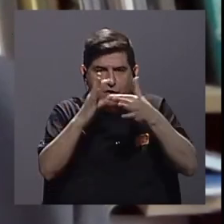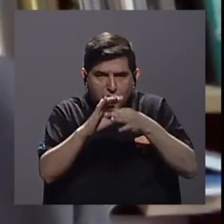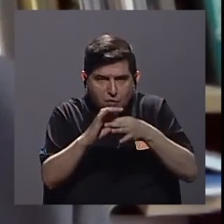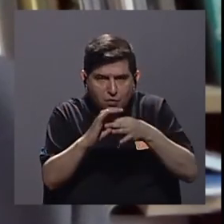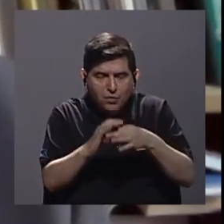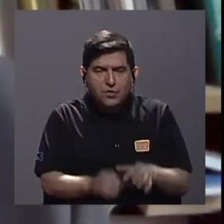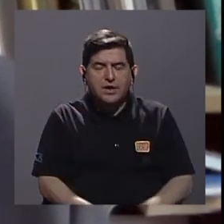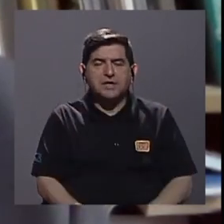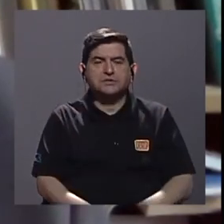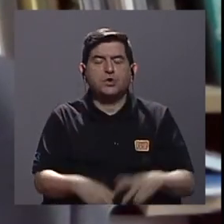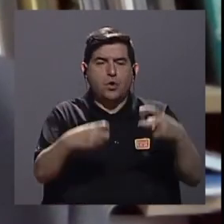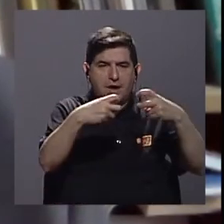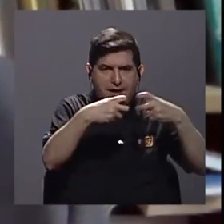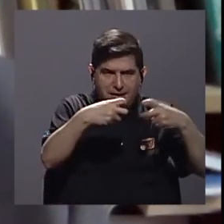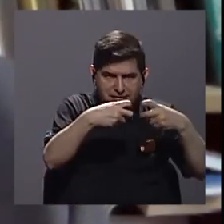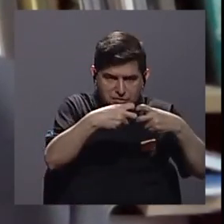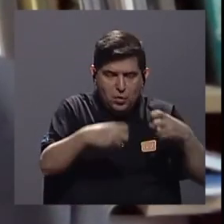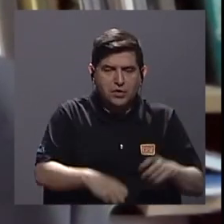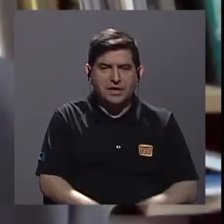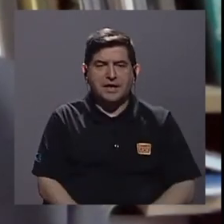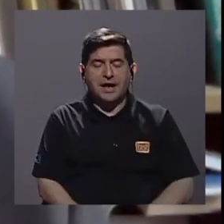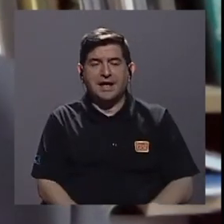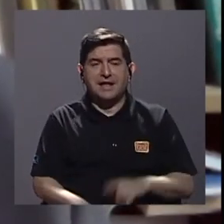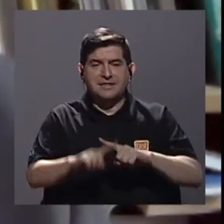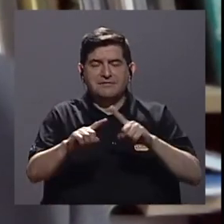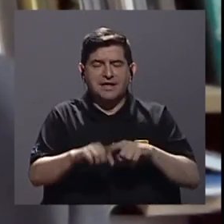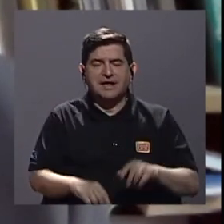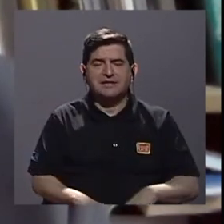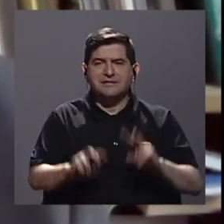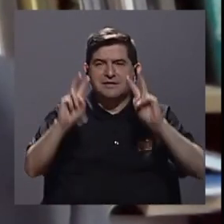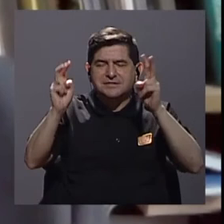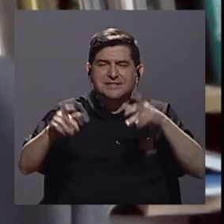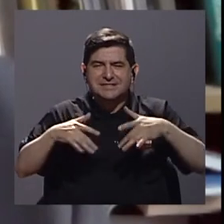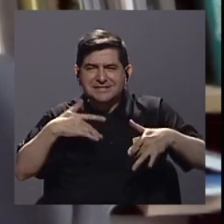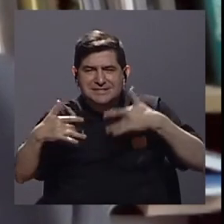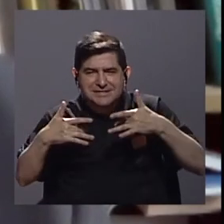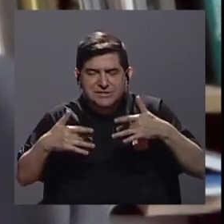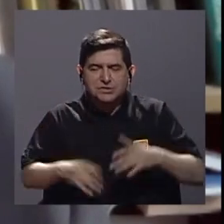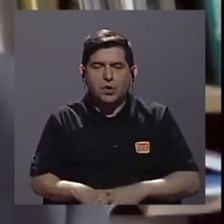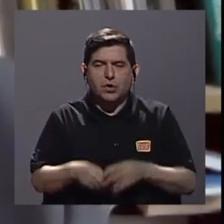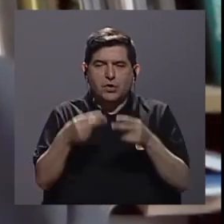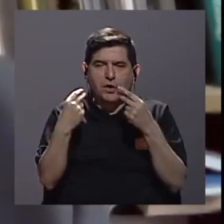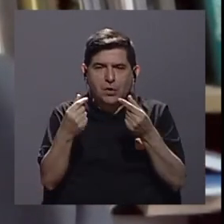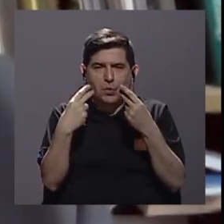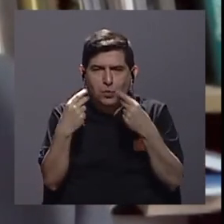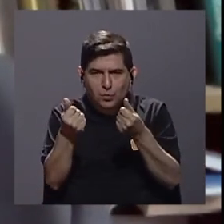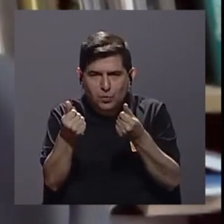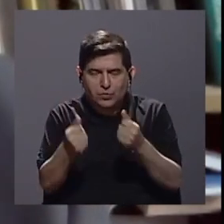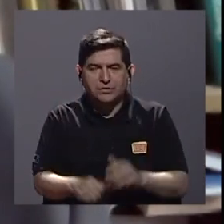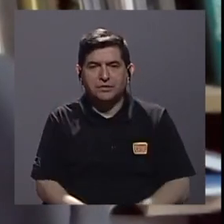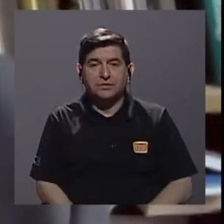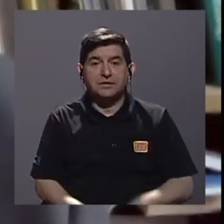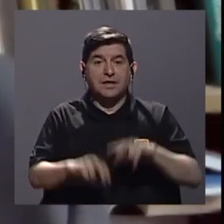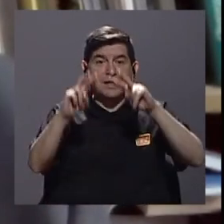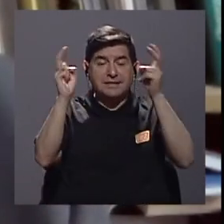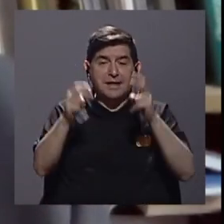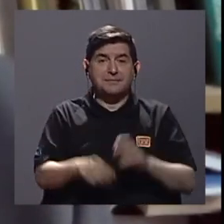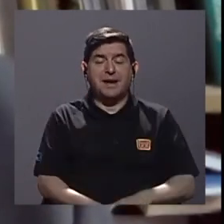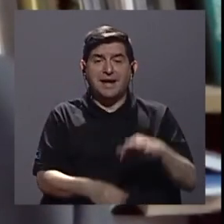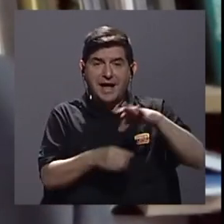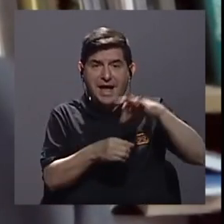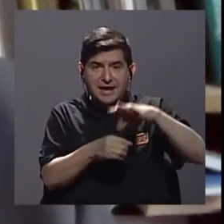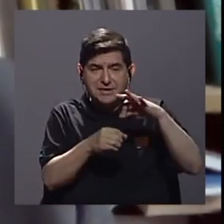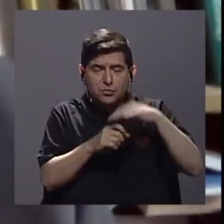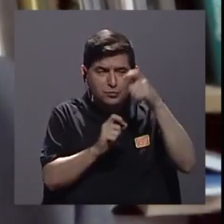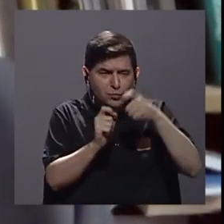la parte electrónica esto de los sensores la automatización hay un tema que es lo que se llama agricultura